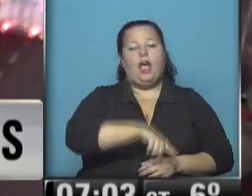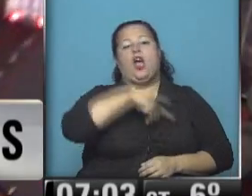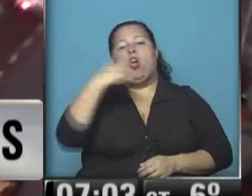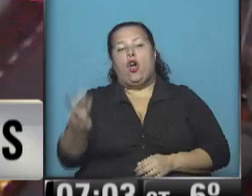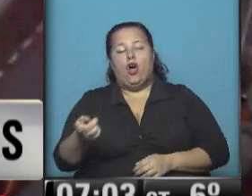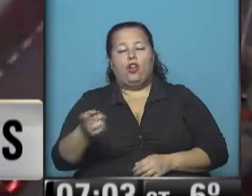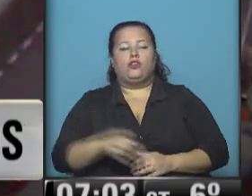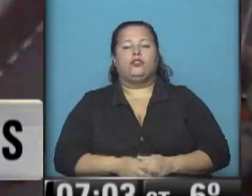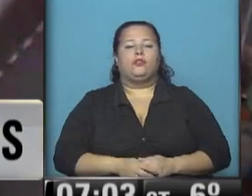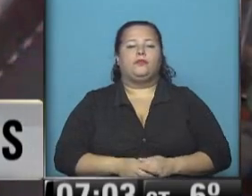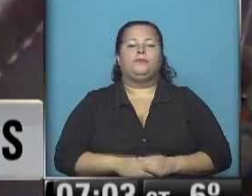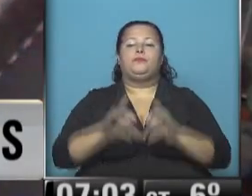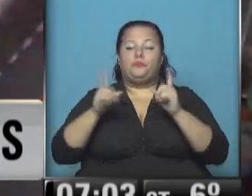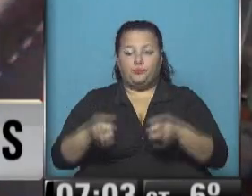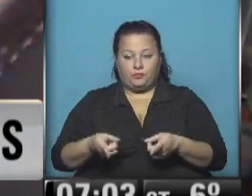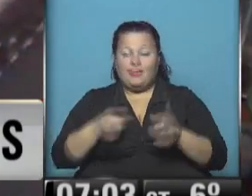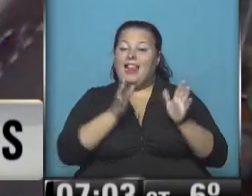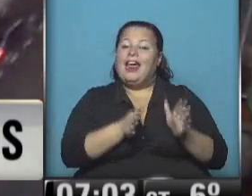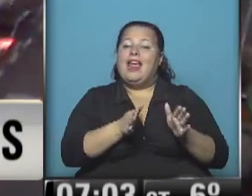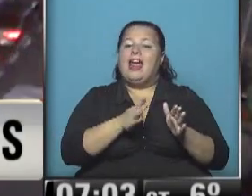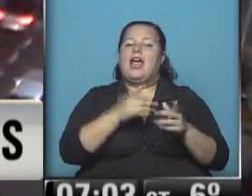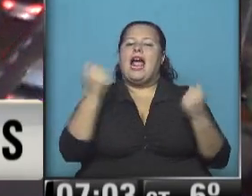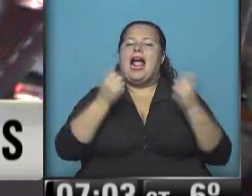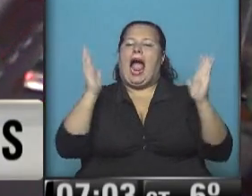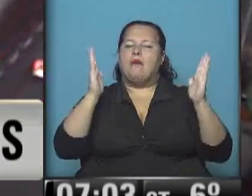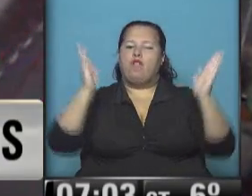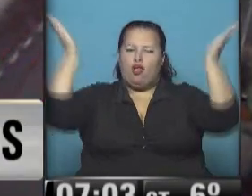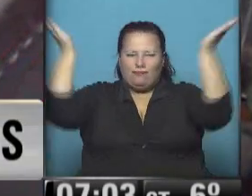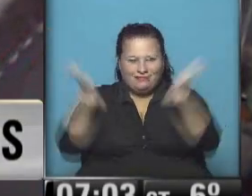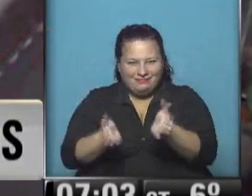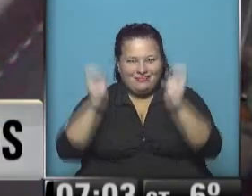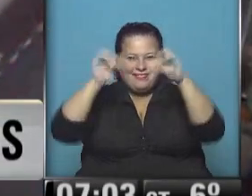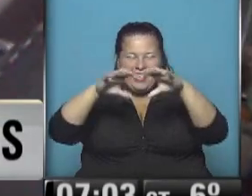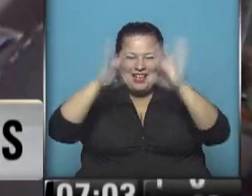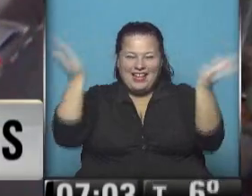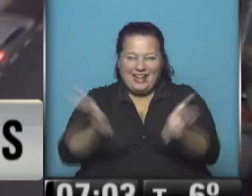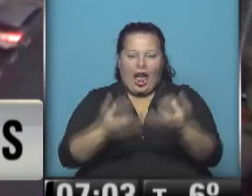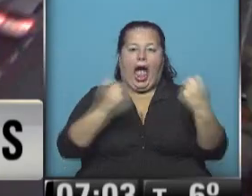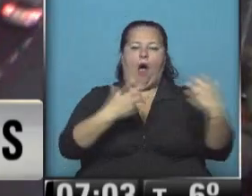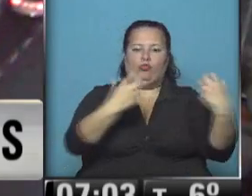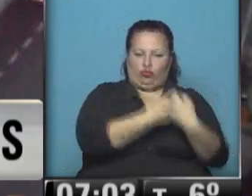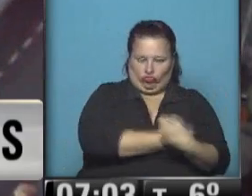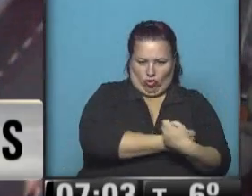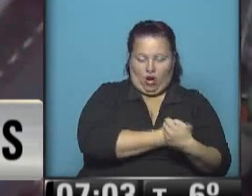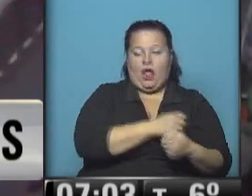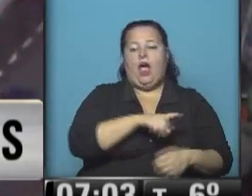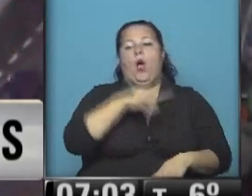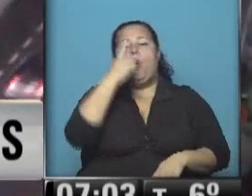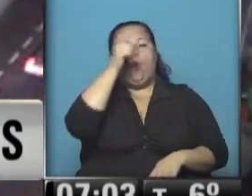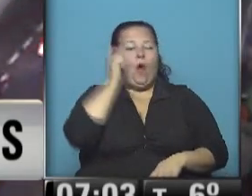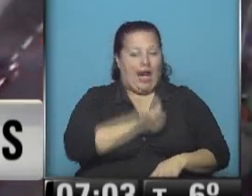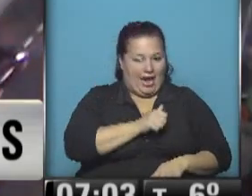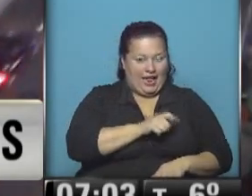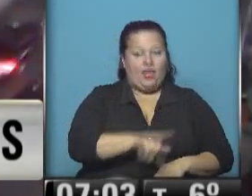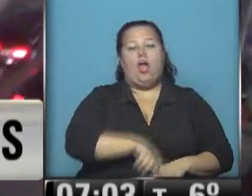también, esto fue un camión volquete con un automóvil. Ahí hubo una persona herida.